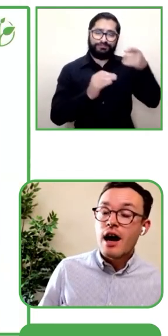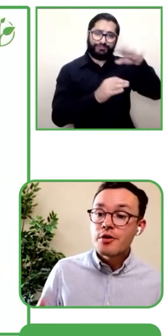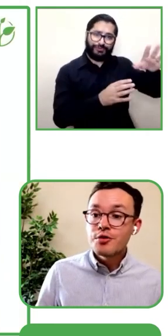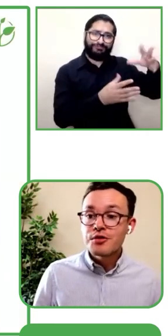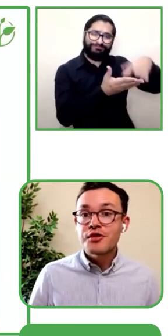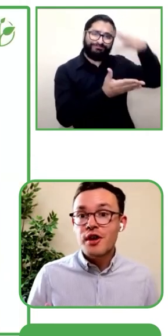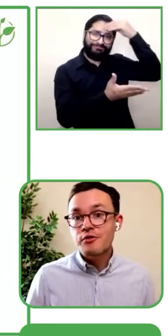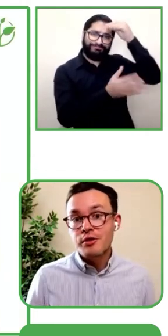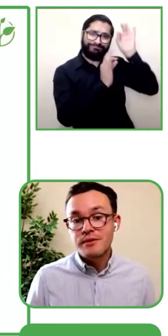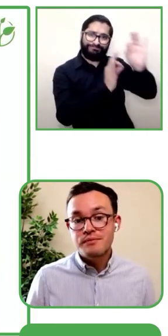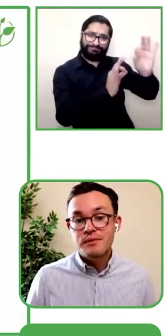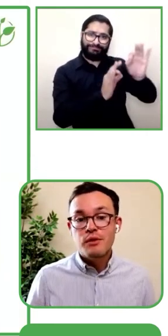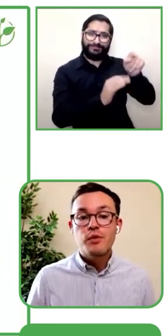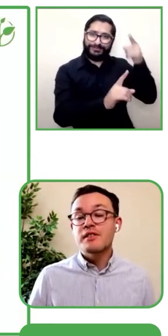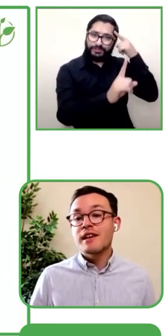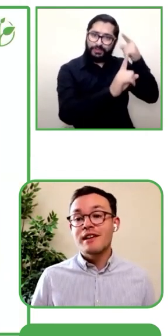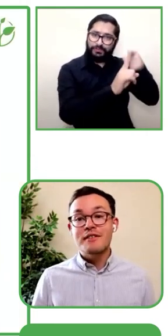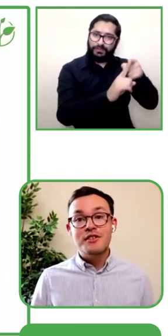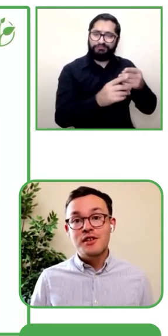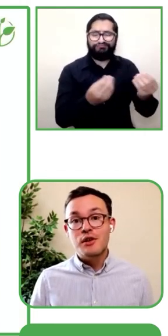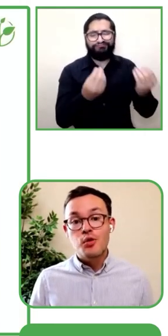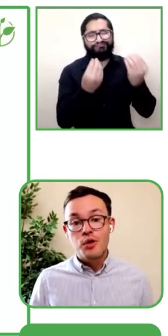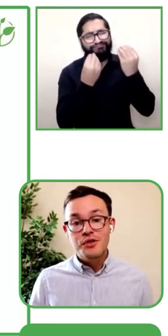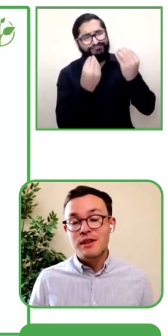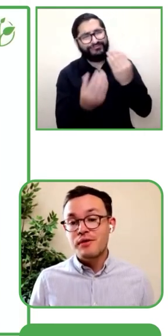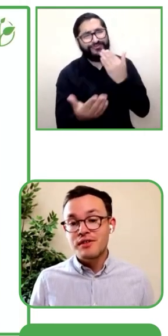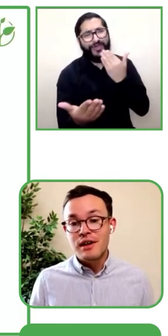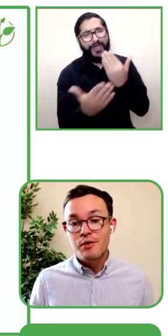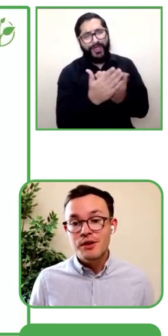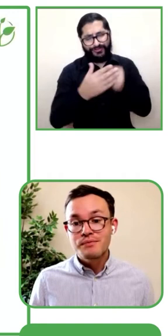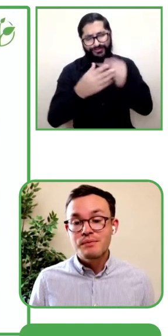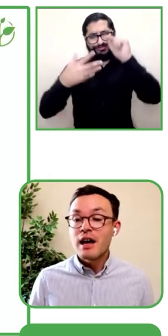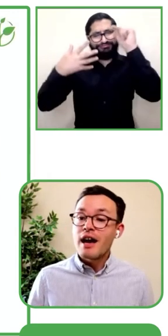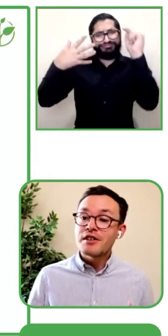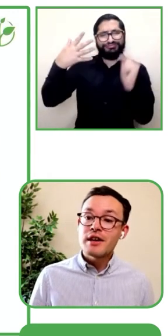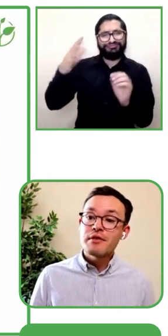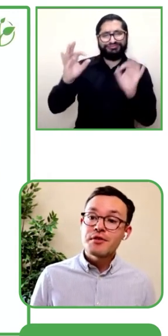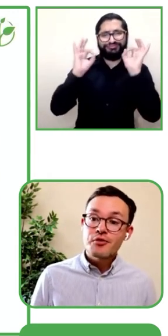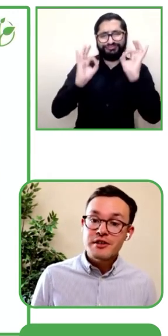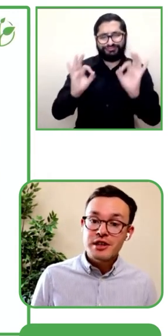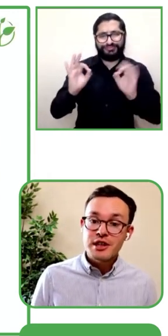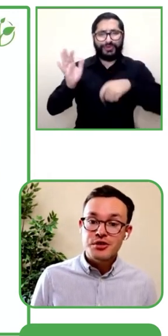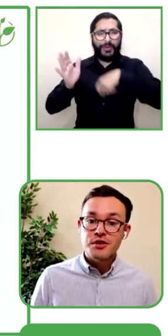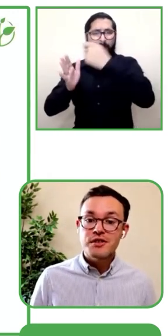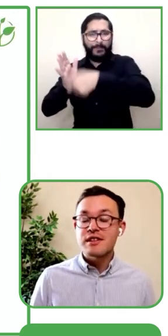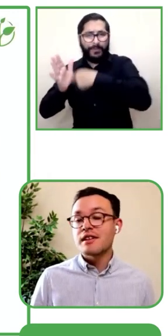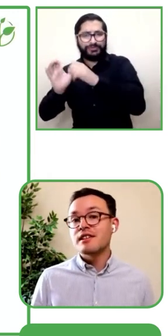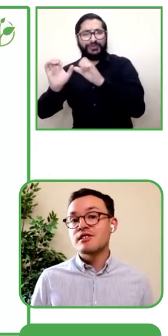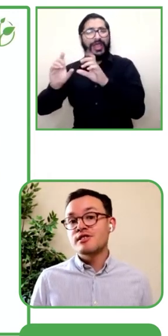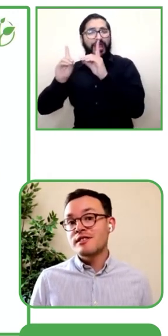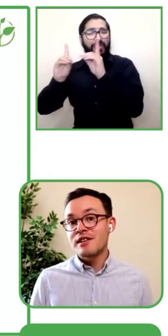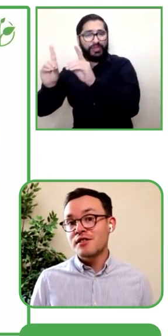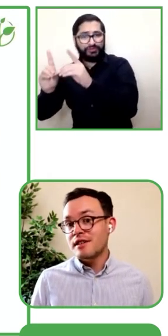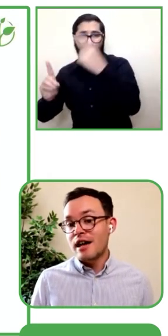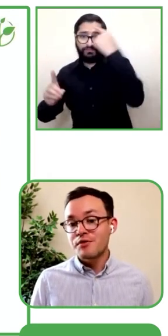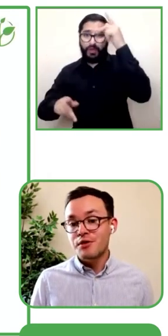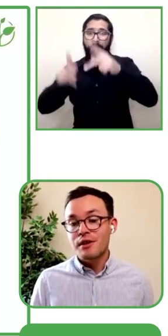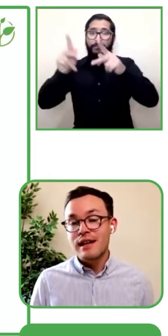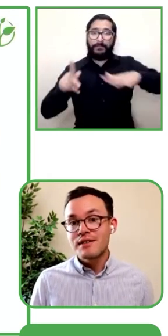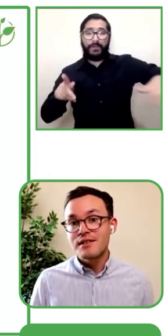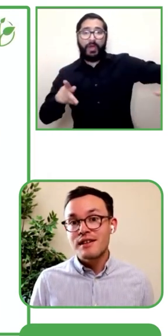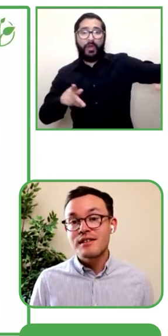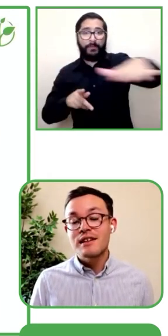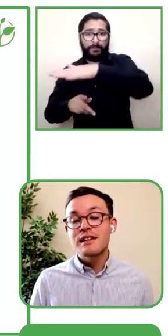excelente síntoma para un proyecto educativo. Y nuestros usuarios están de acuerdo cuando dicen que esto es un curso que se adapta a todos.